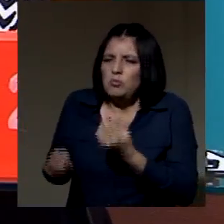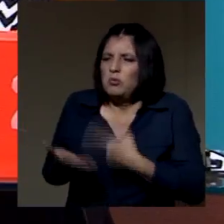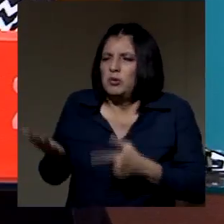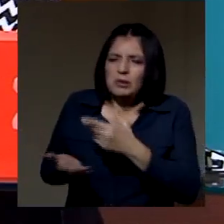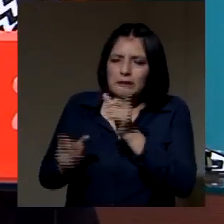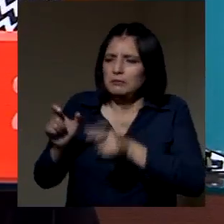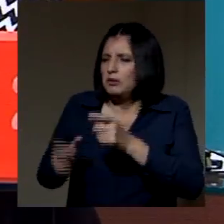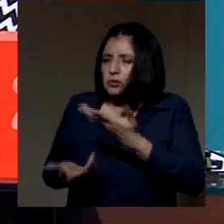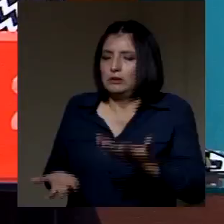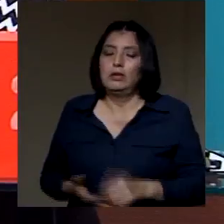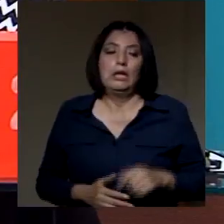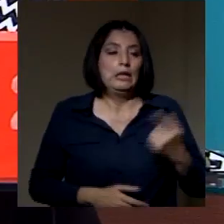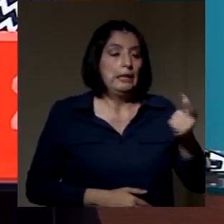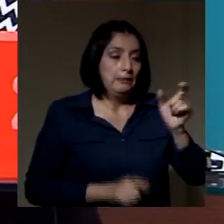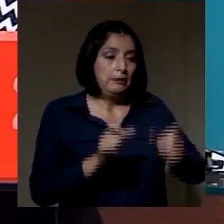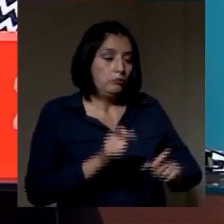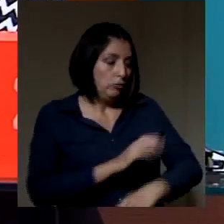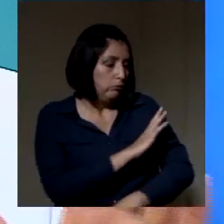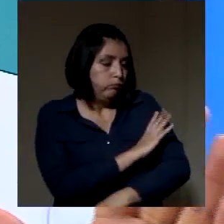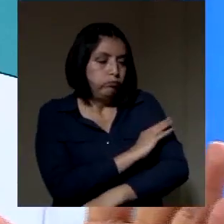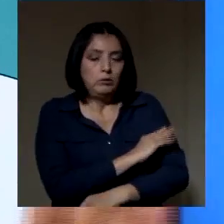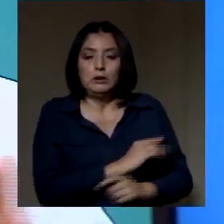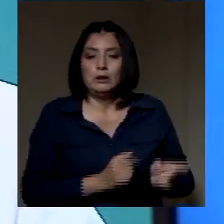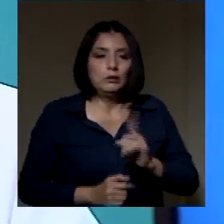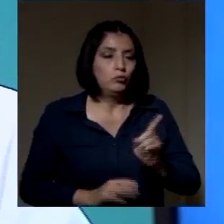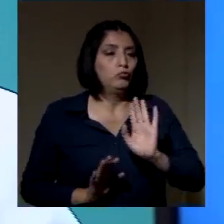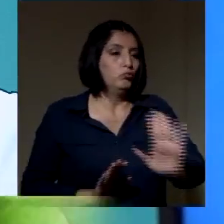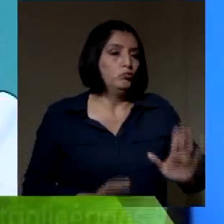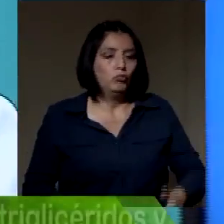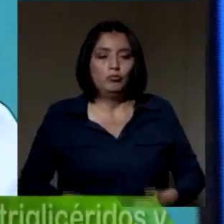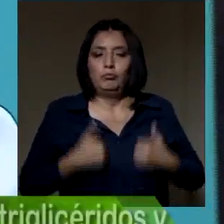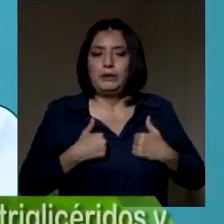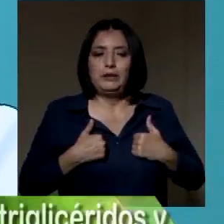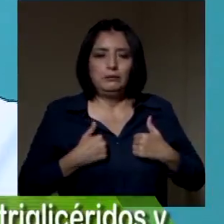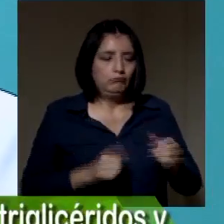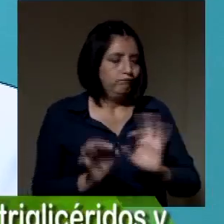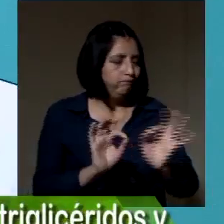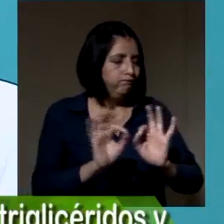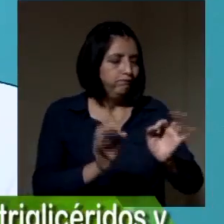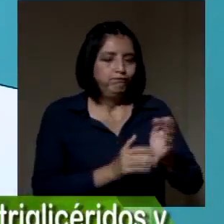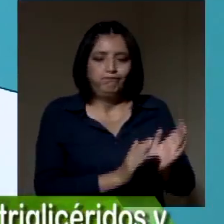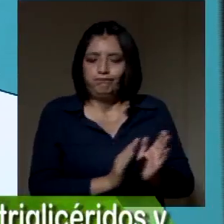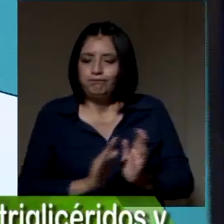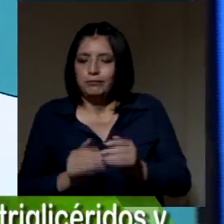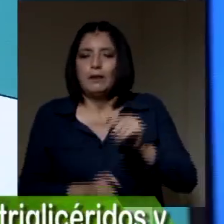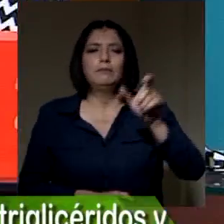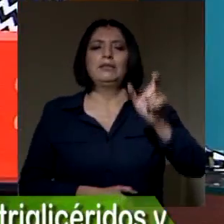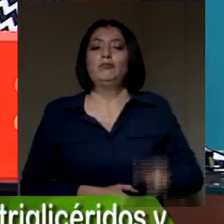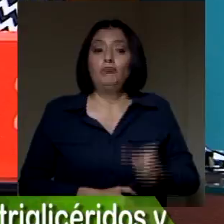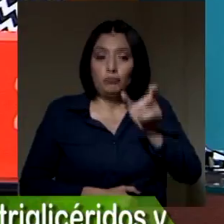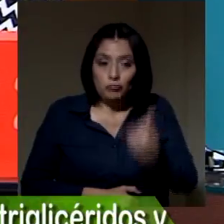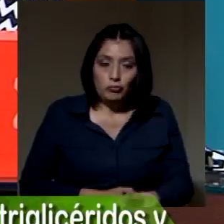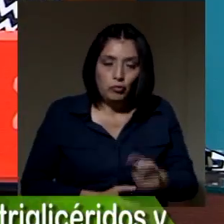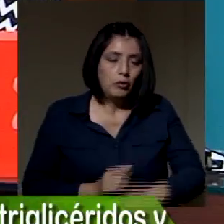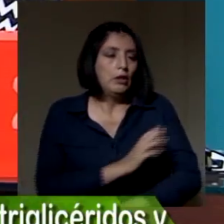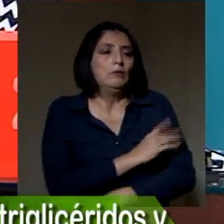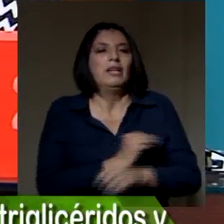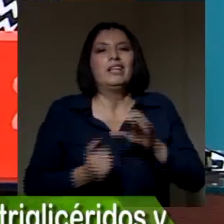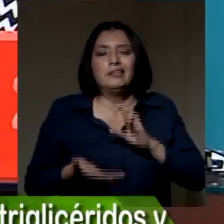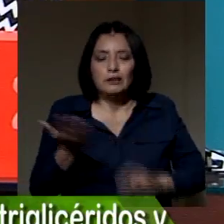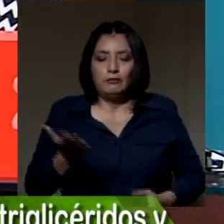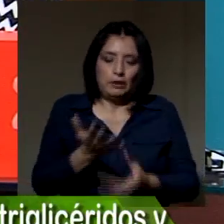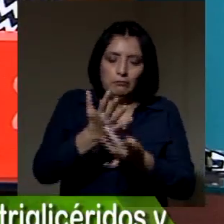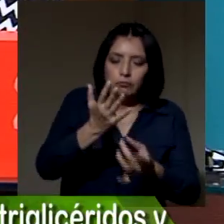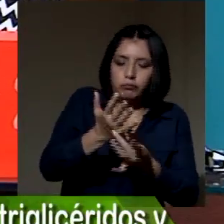¿O cuáles son las que están en riesgo? Los hipertensos que no llevan una vida ordenada. Hipertensos, colesterol alto,